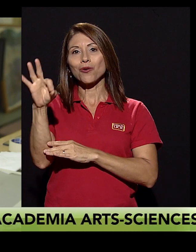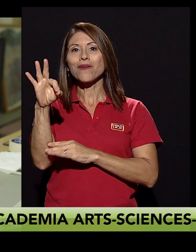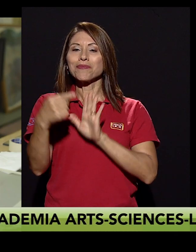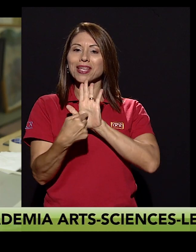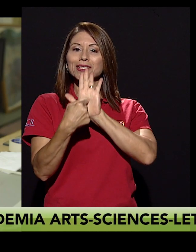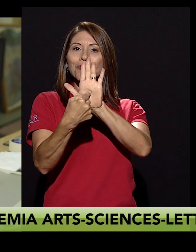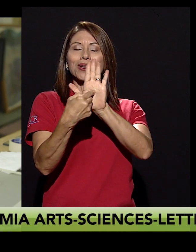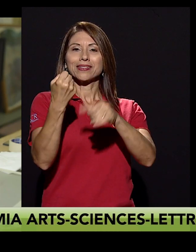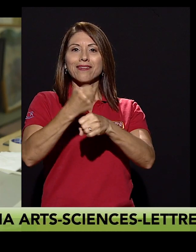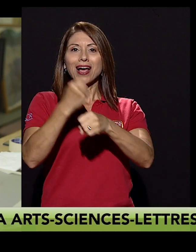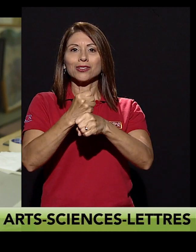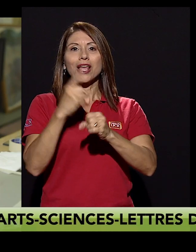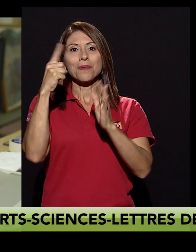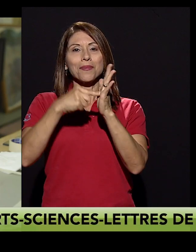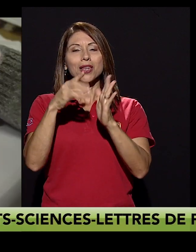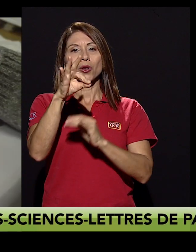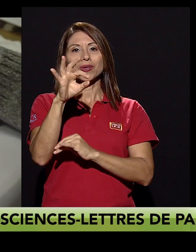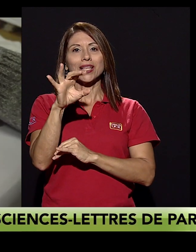internacionalmente.